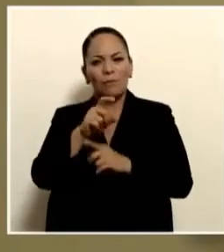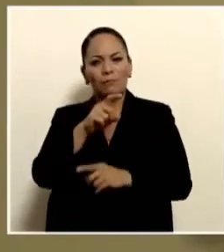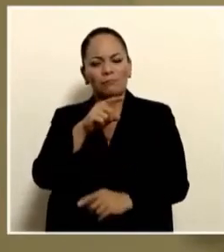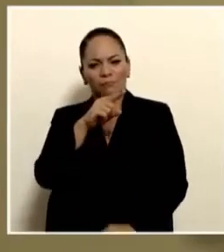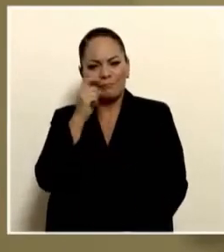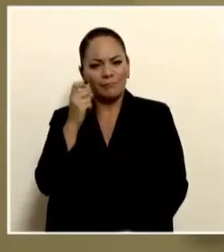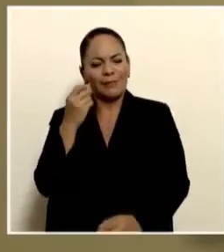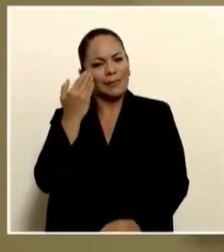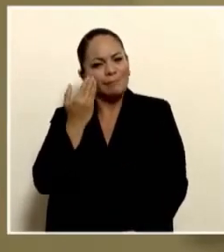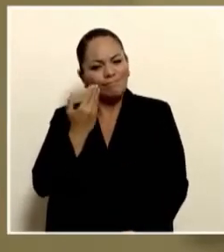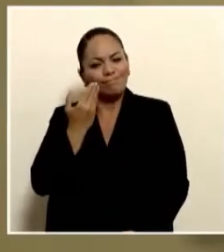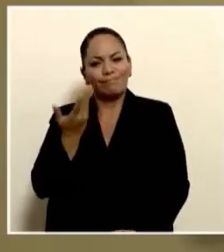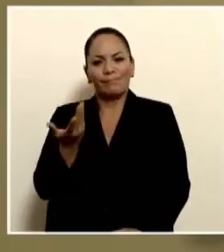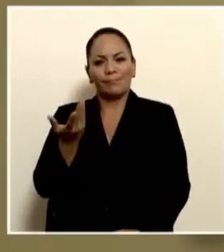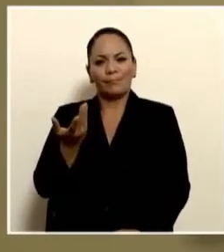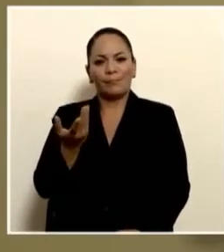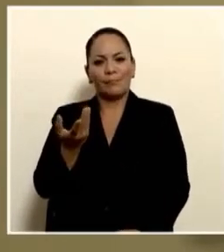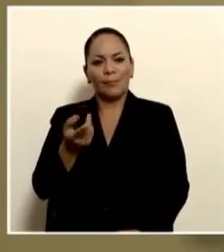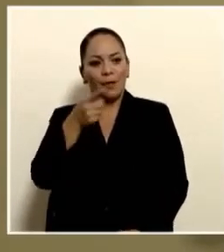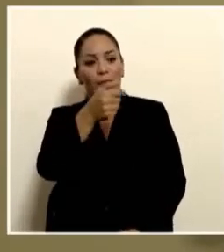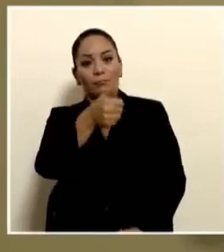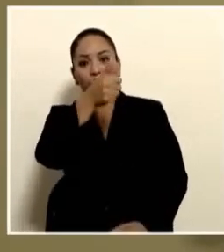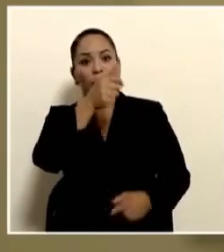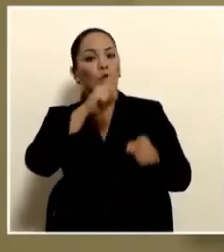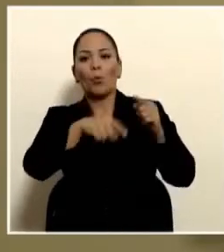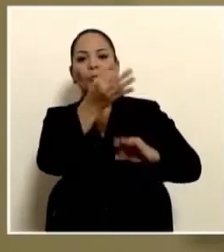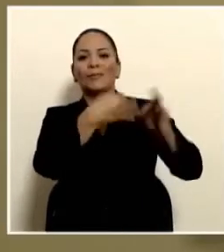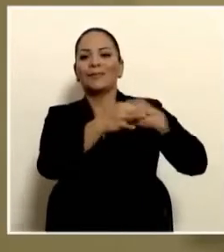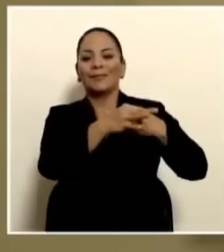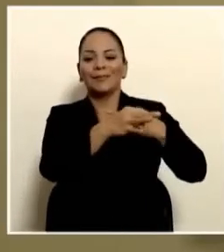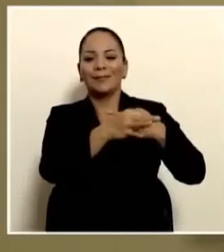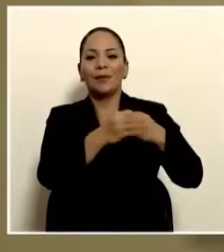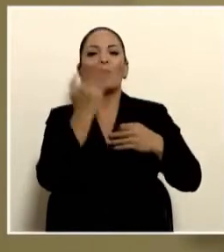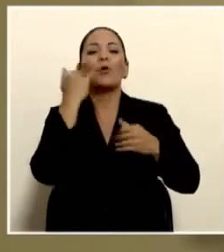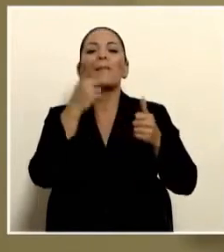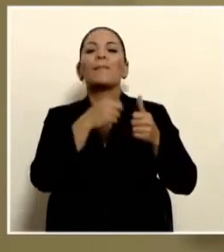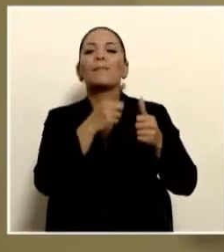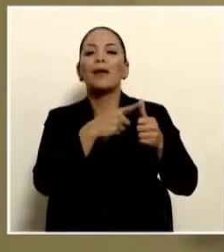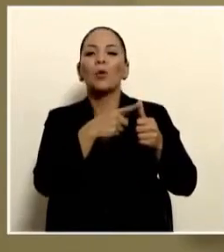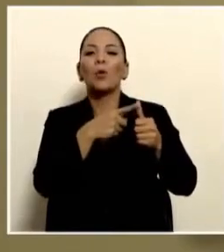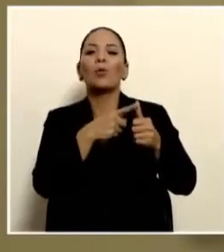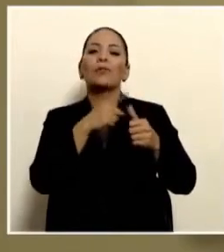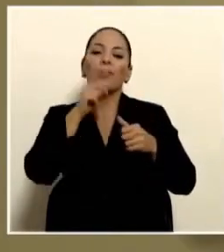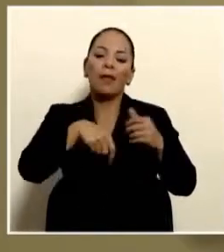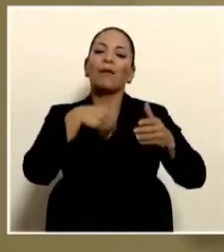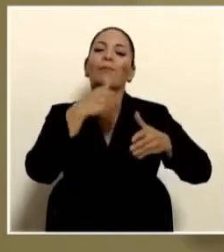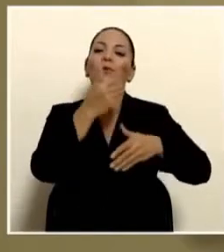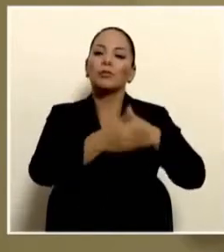Y no podemos destituir al oficial mayor porque hay que hacerle el procedimiento.